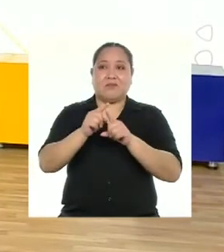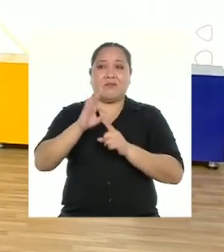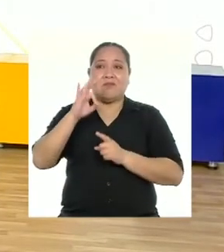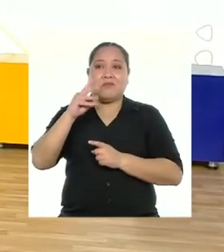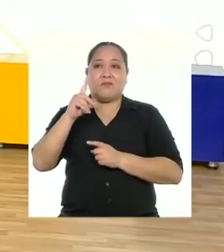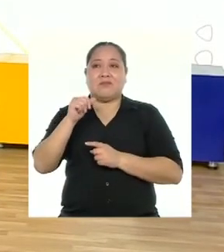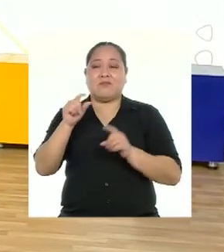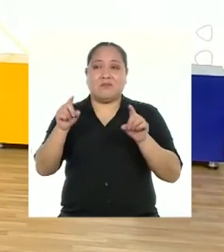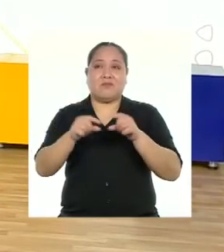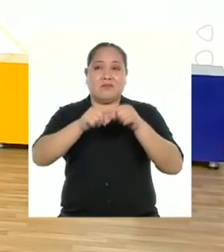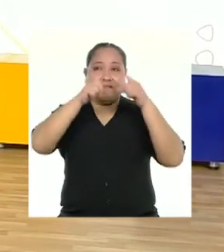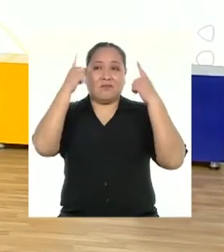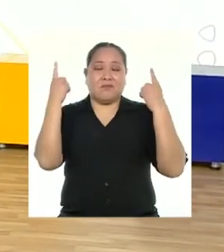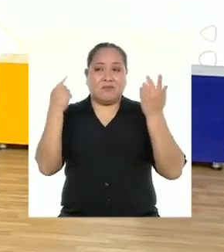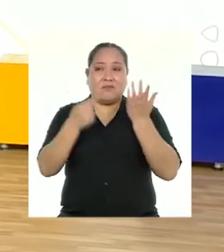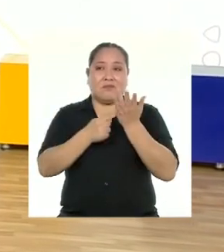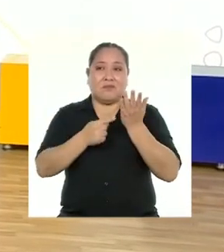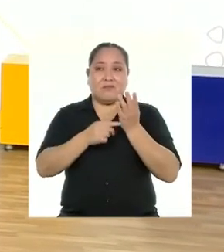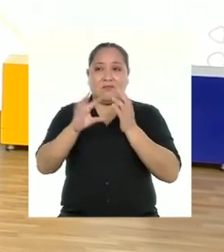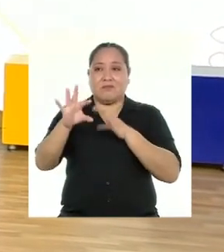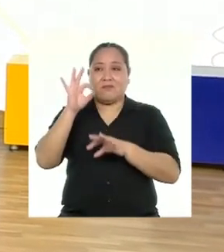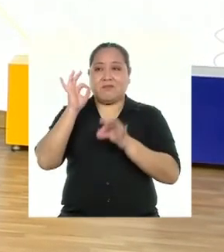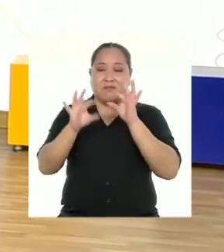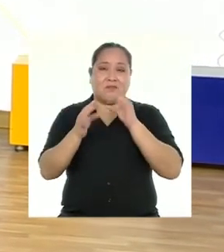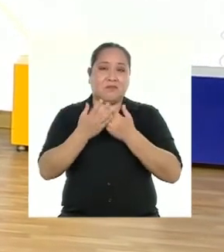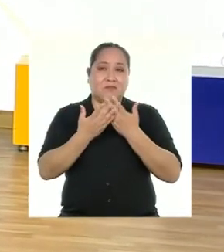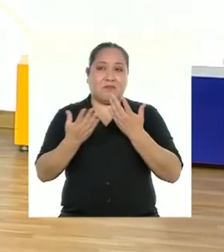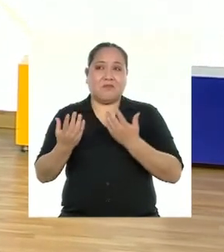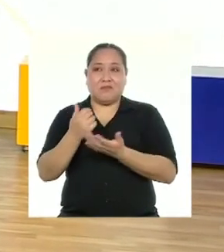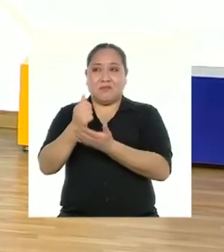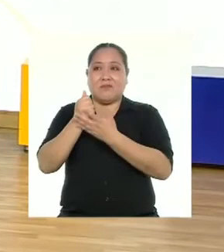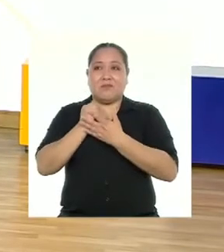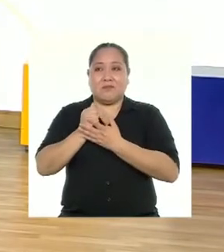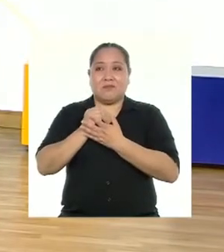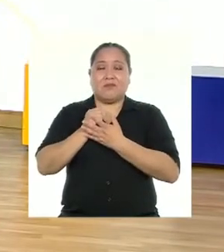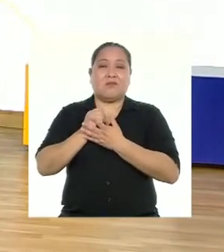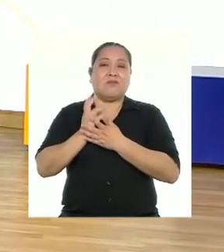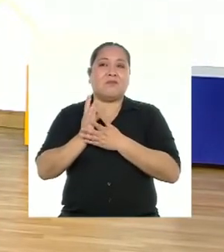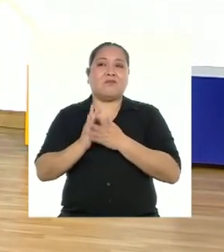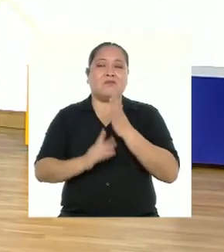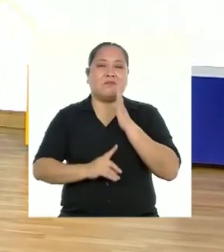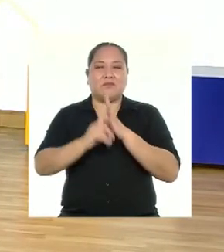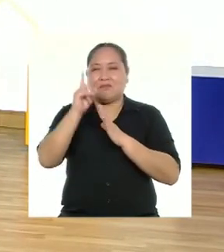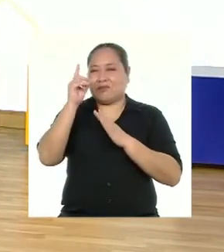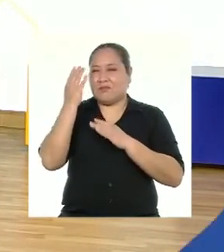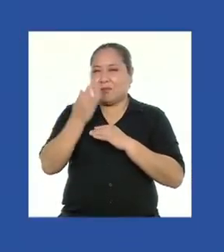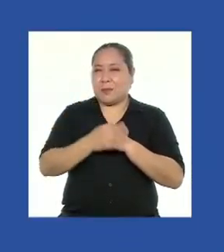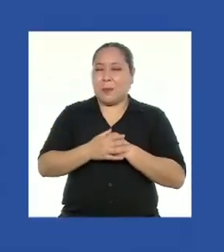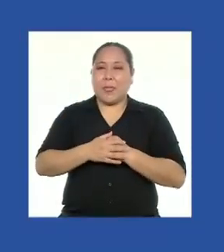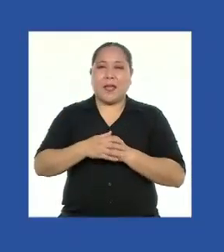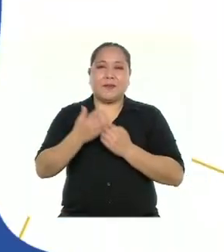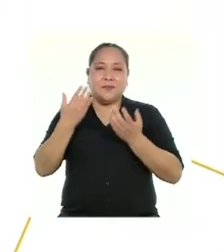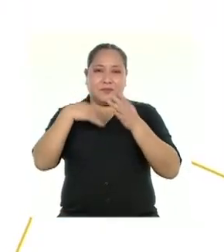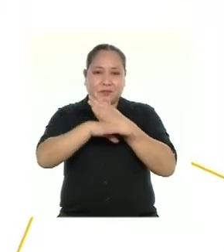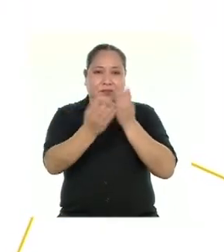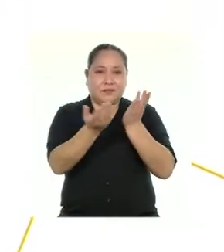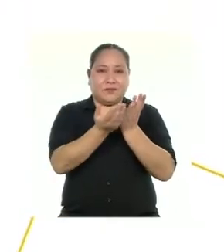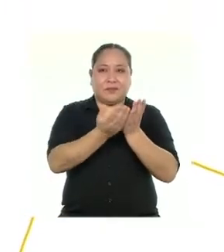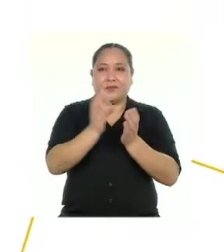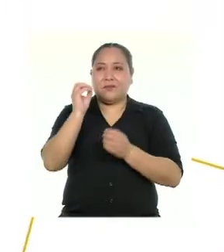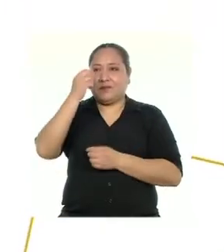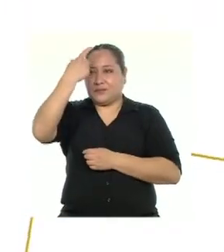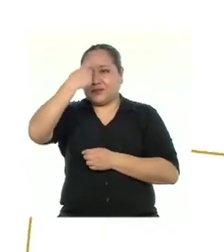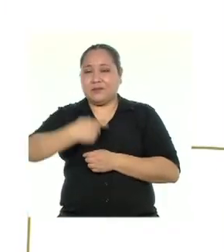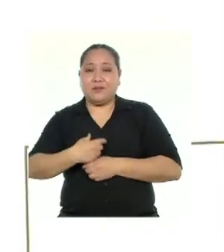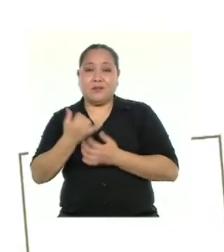es una gran técnica para identificar los aspectos que nos ayudarán a desarrollarnos académica y personalmente Ahora